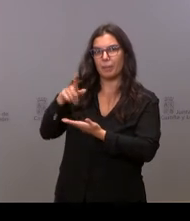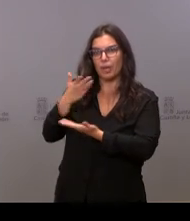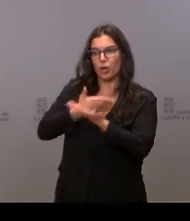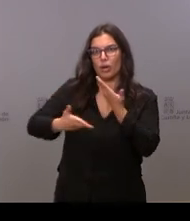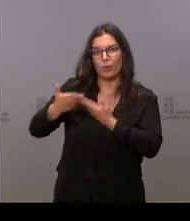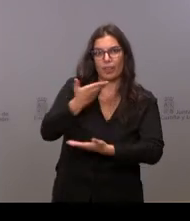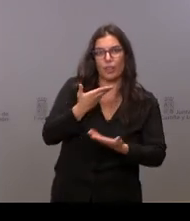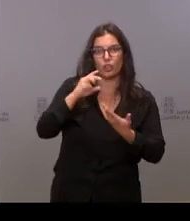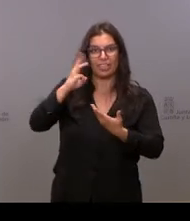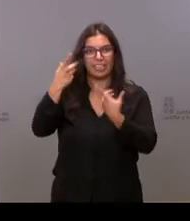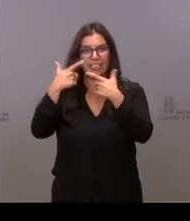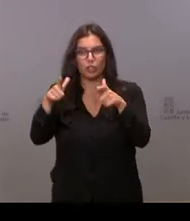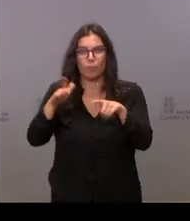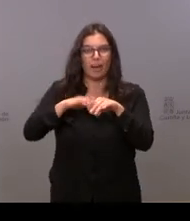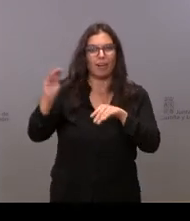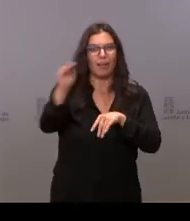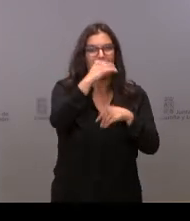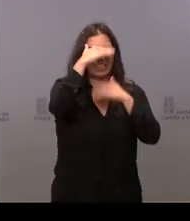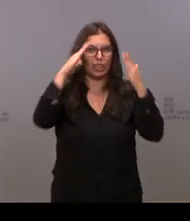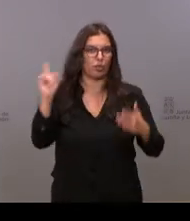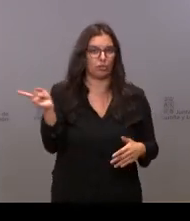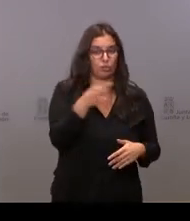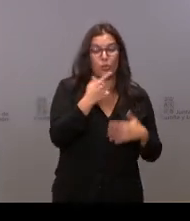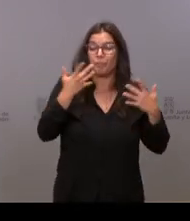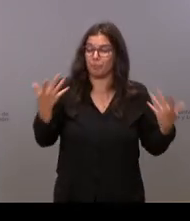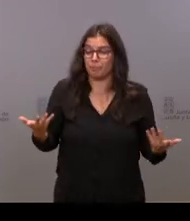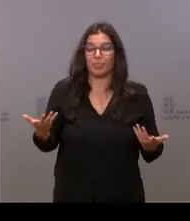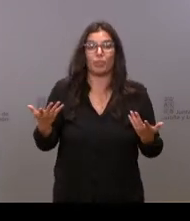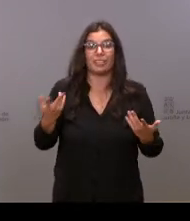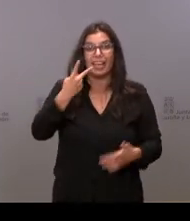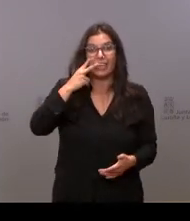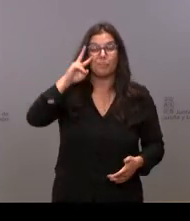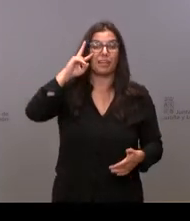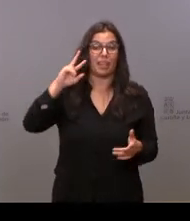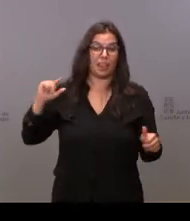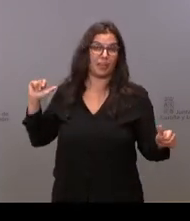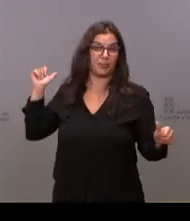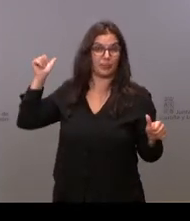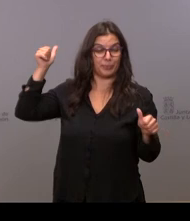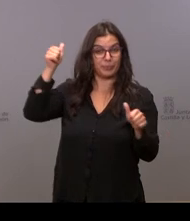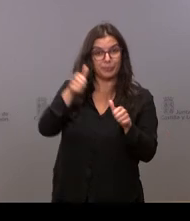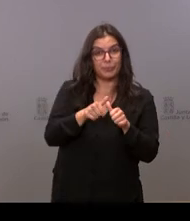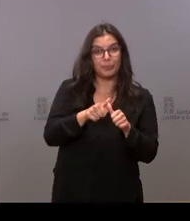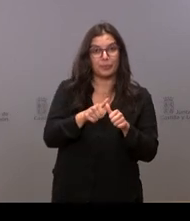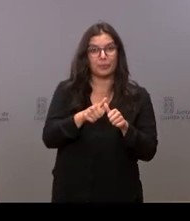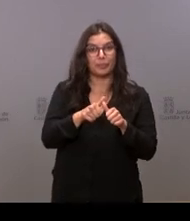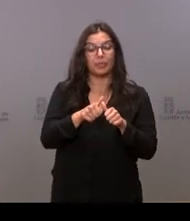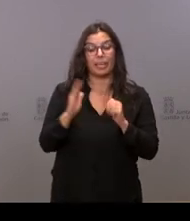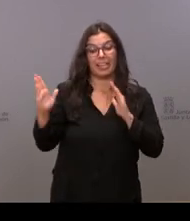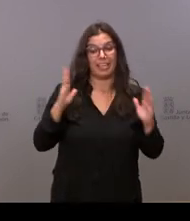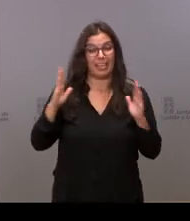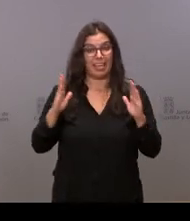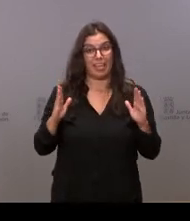entidades del tercer sector. Pues bien, toda esta experiencia que hemos tenido a lo largo de estos durísimos